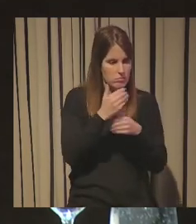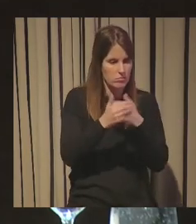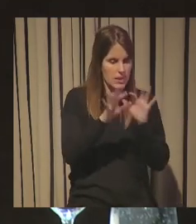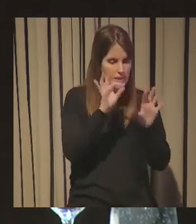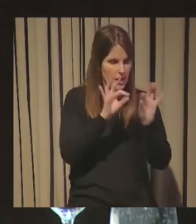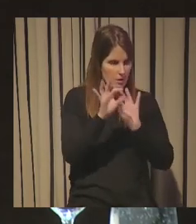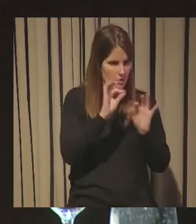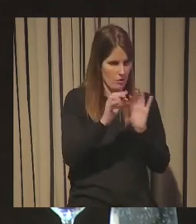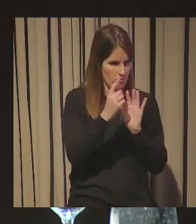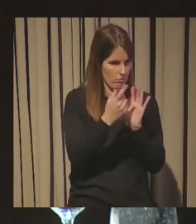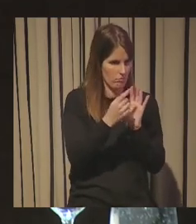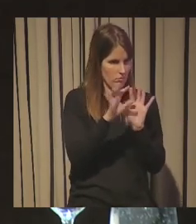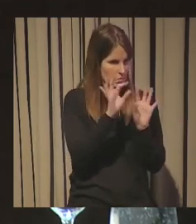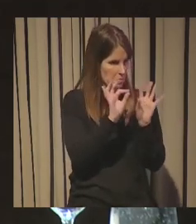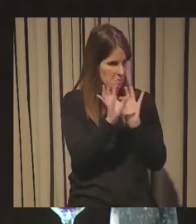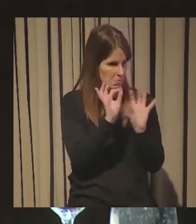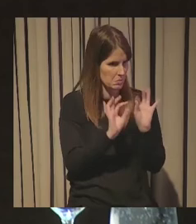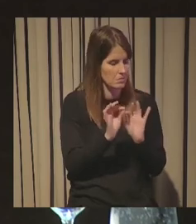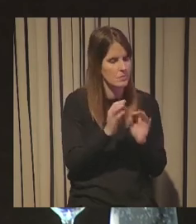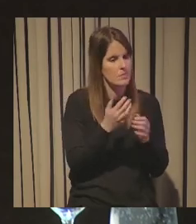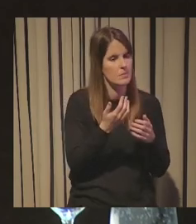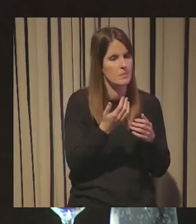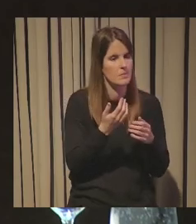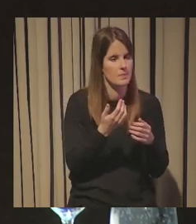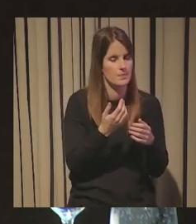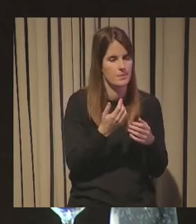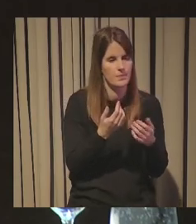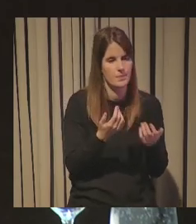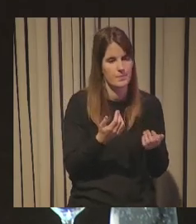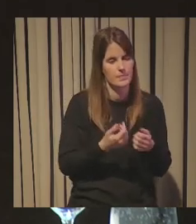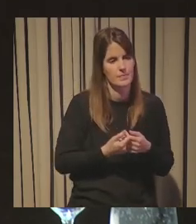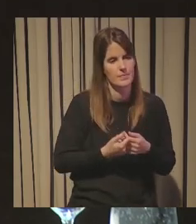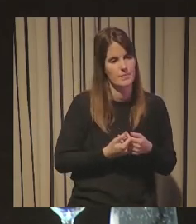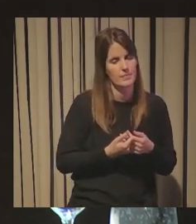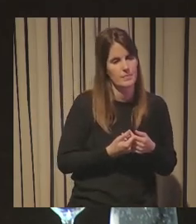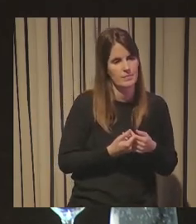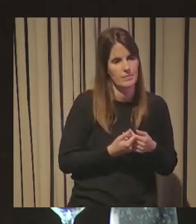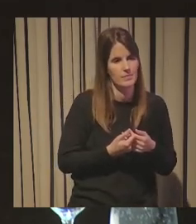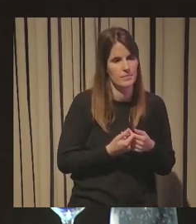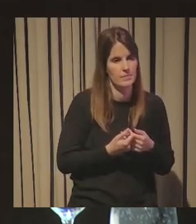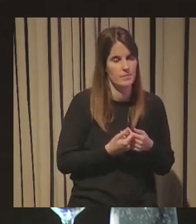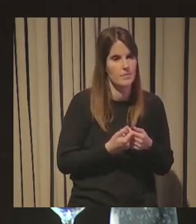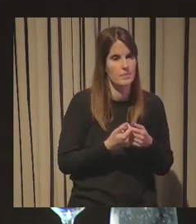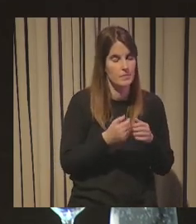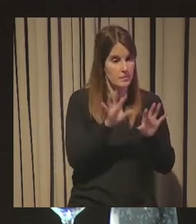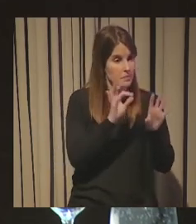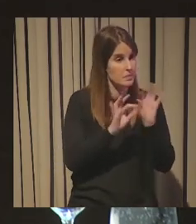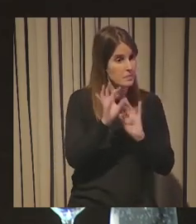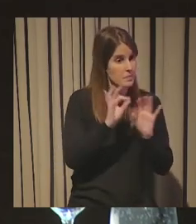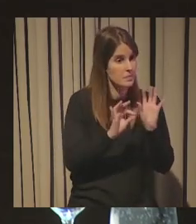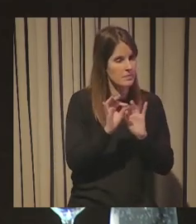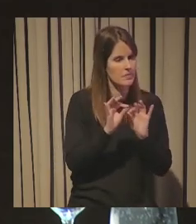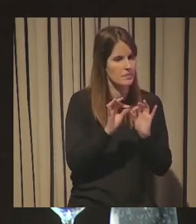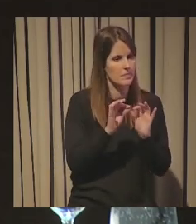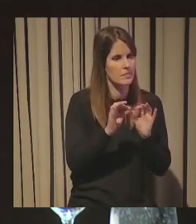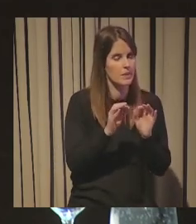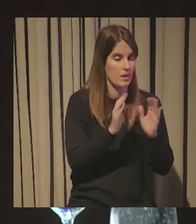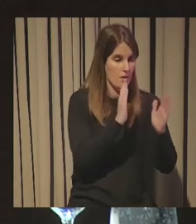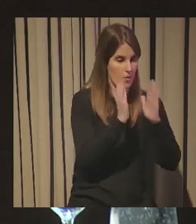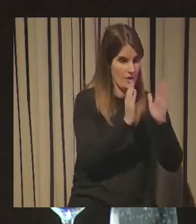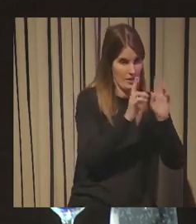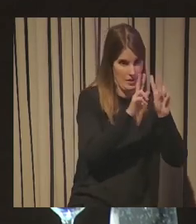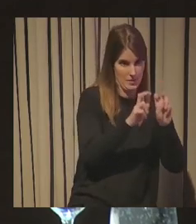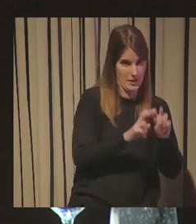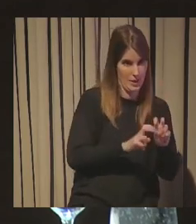selección básicamente no dist es del diseño básicamente hay una fase de investigación